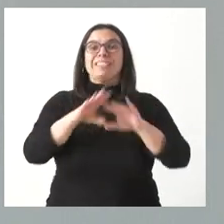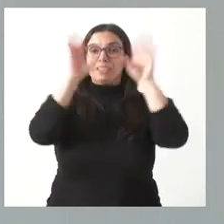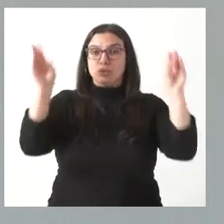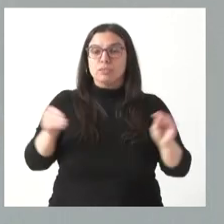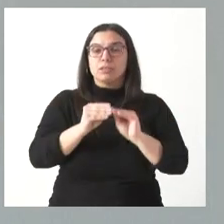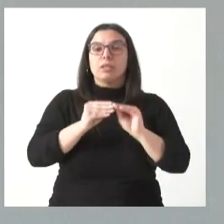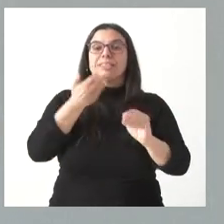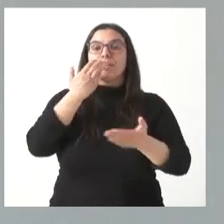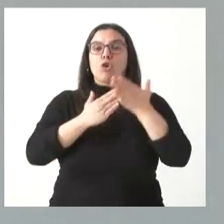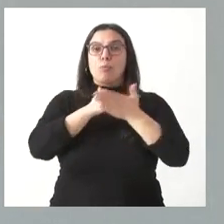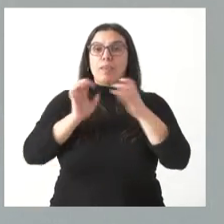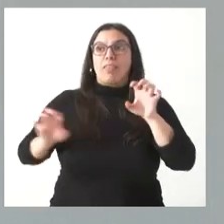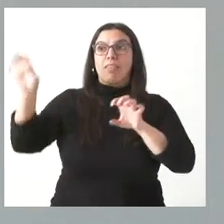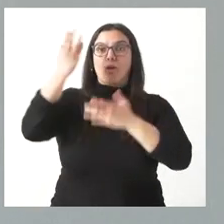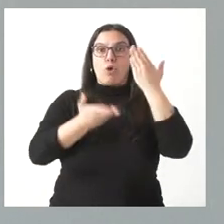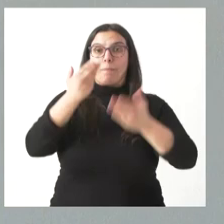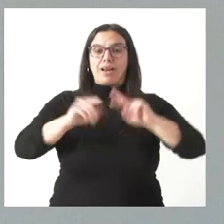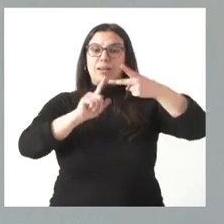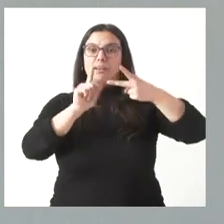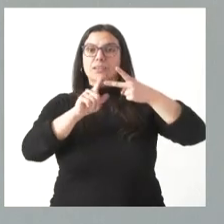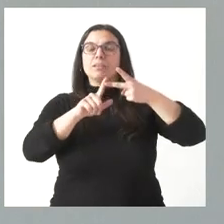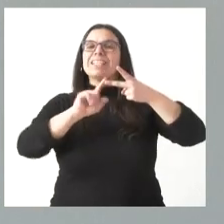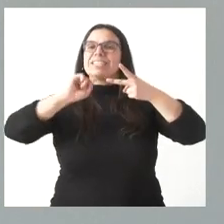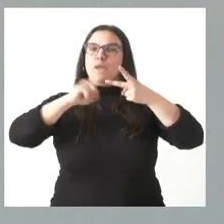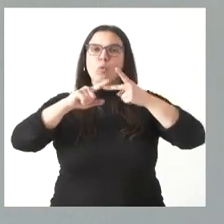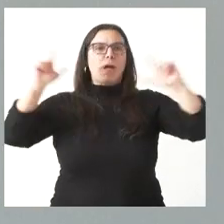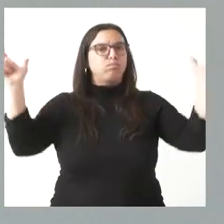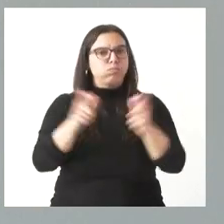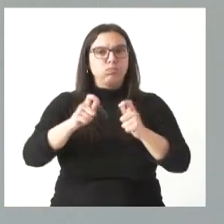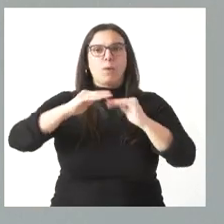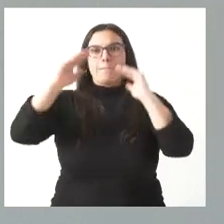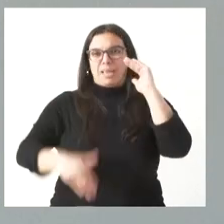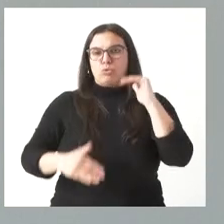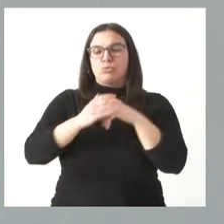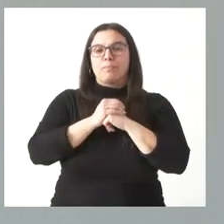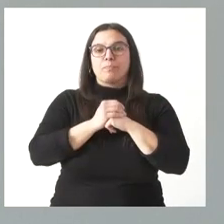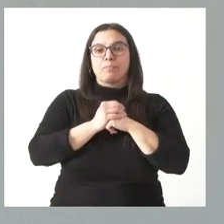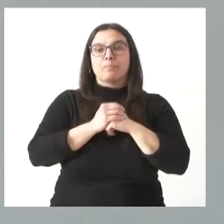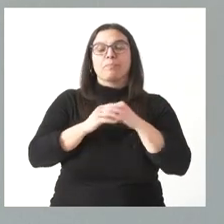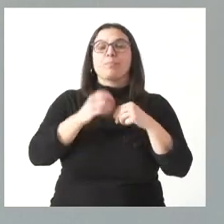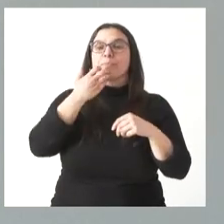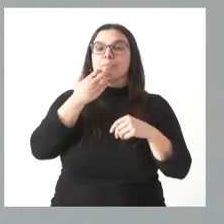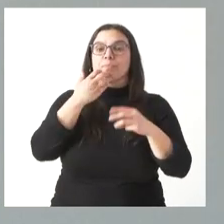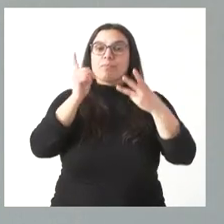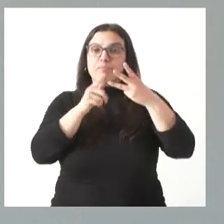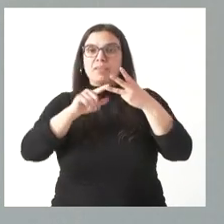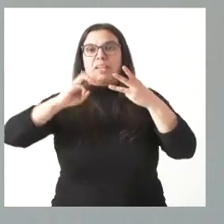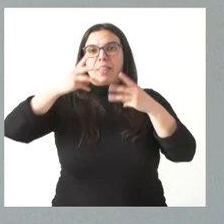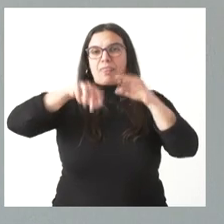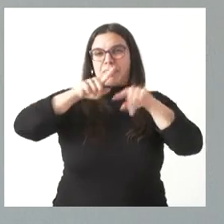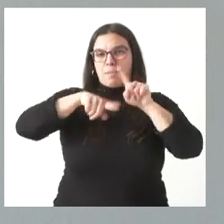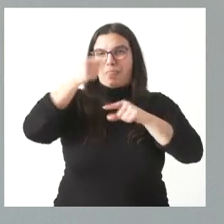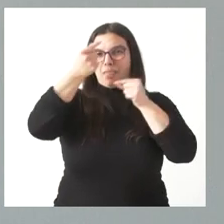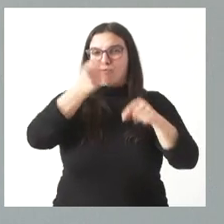segunda comunidad autónoma con mayor bajada del paro registrado en este mes, la tercera en términos relativos y es el mejor